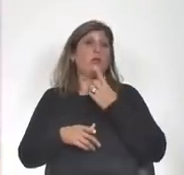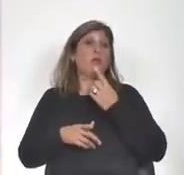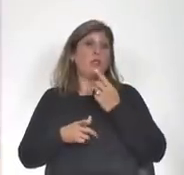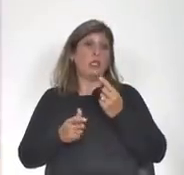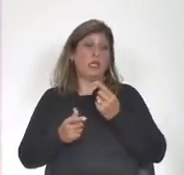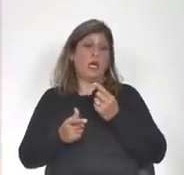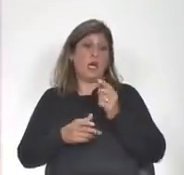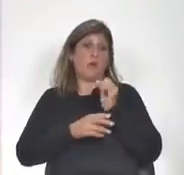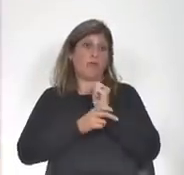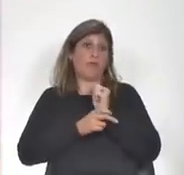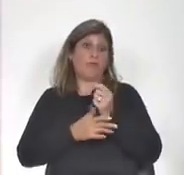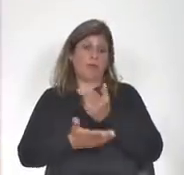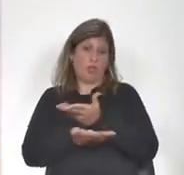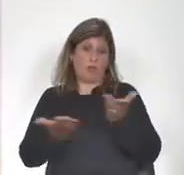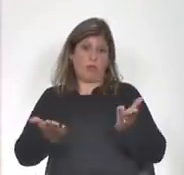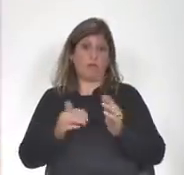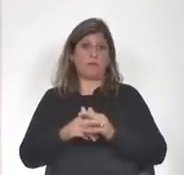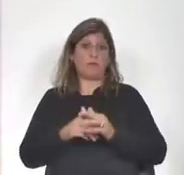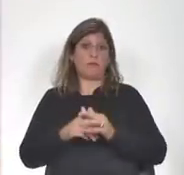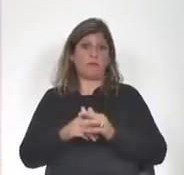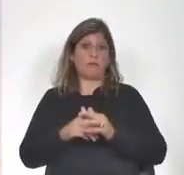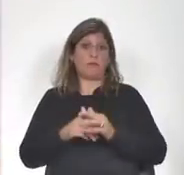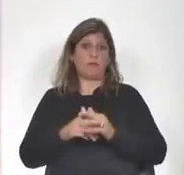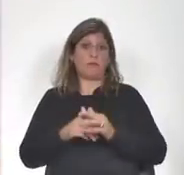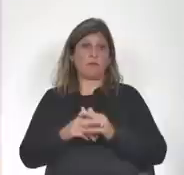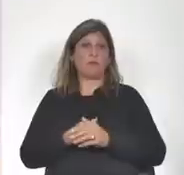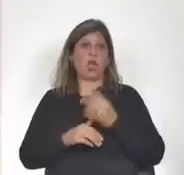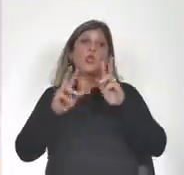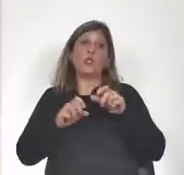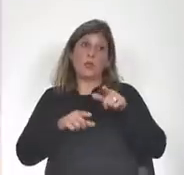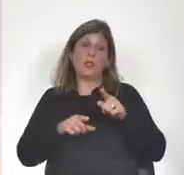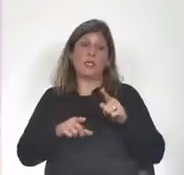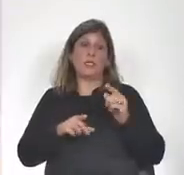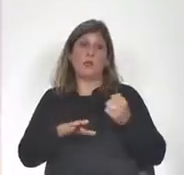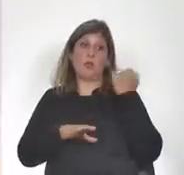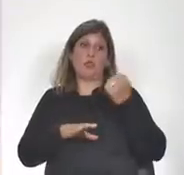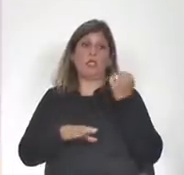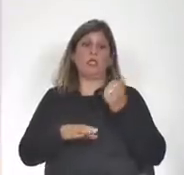expuesta y de un tema de esta sensibilidad